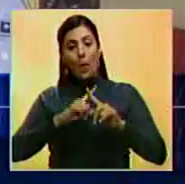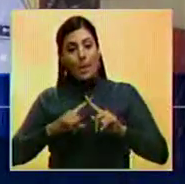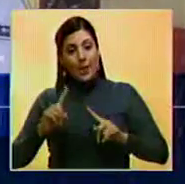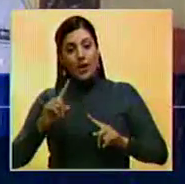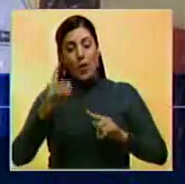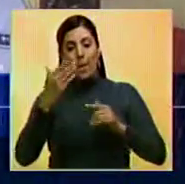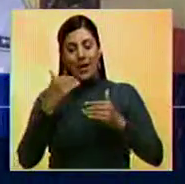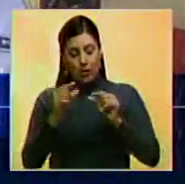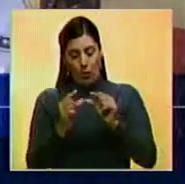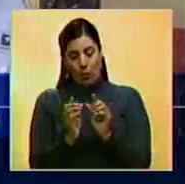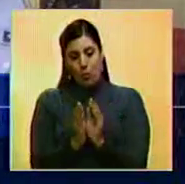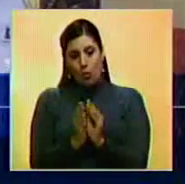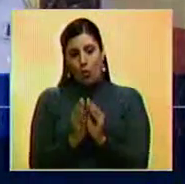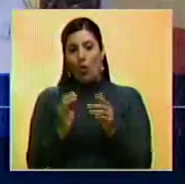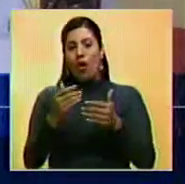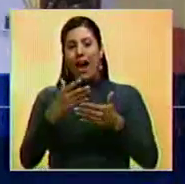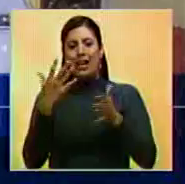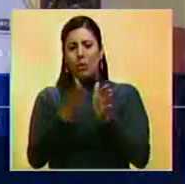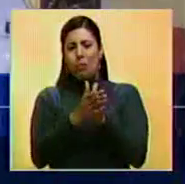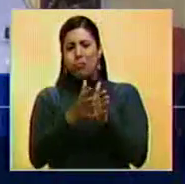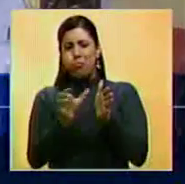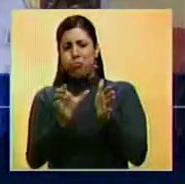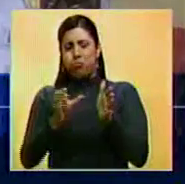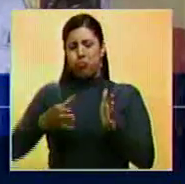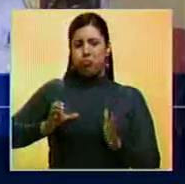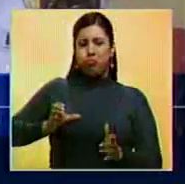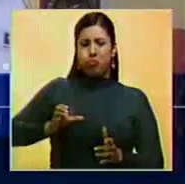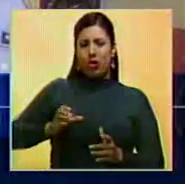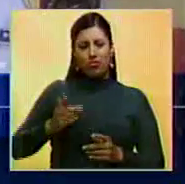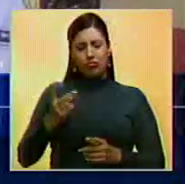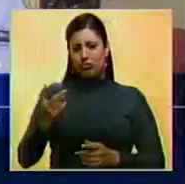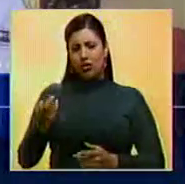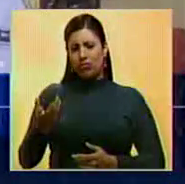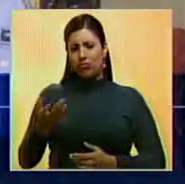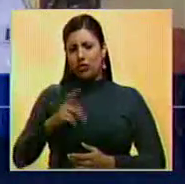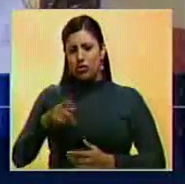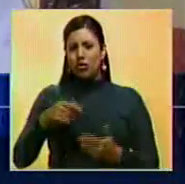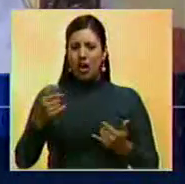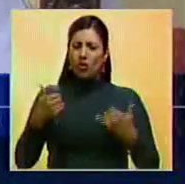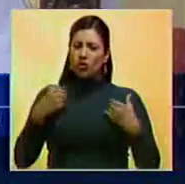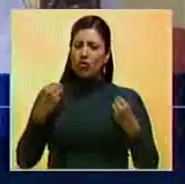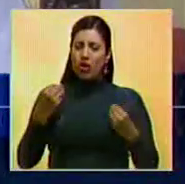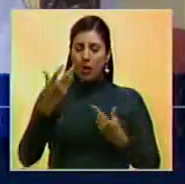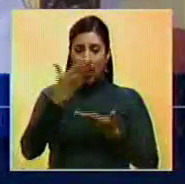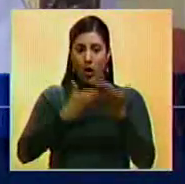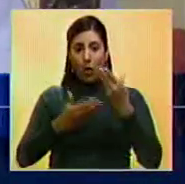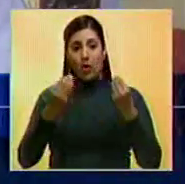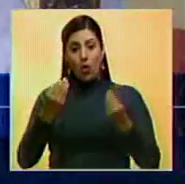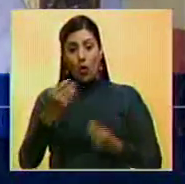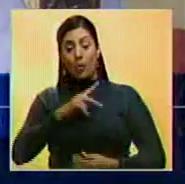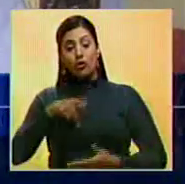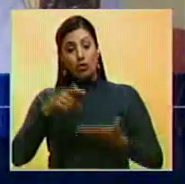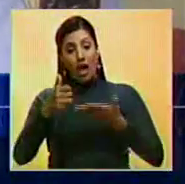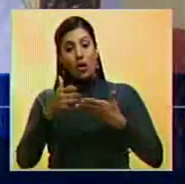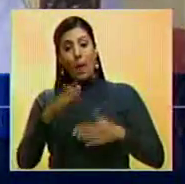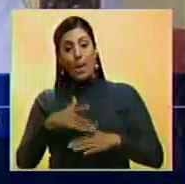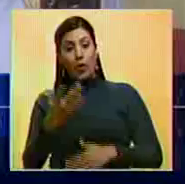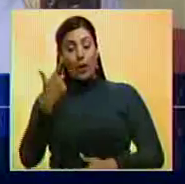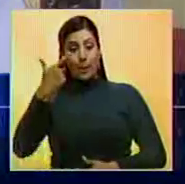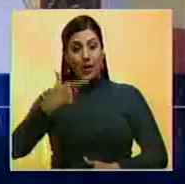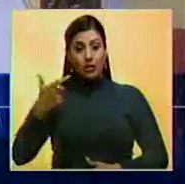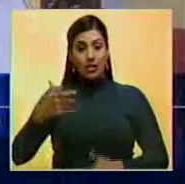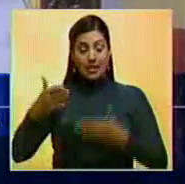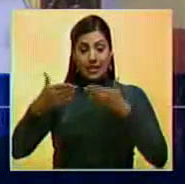con menos cantidad. Entonces, ¿cómo afectaría la economía? Nosotros, bueno, al comerciante, incluso lo ayuda, porque cuando